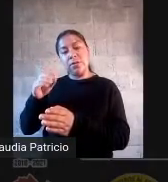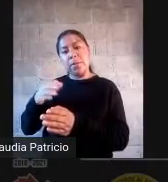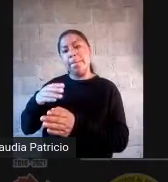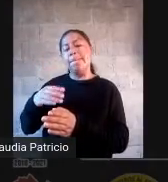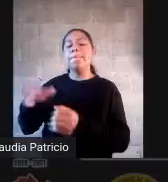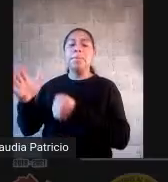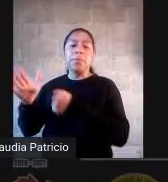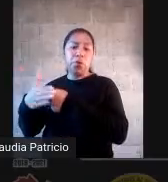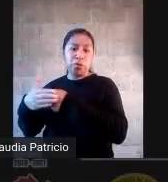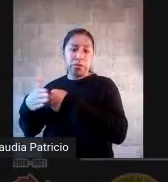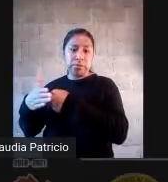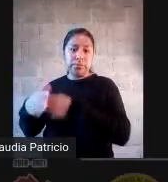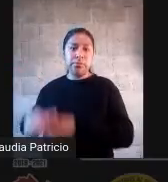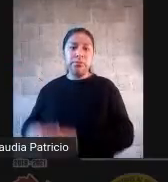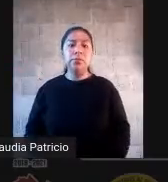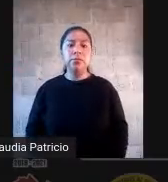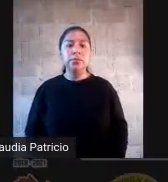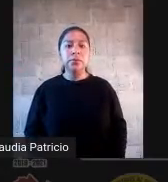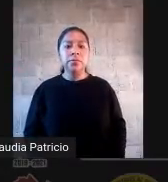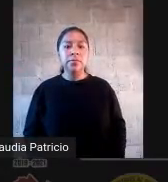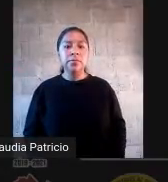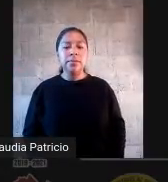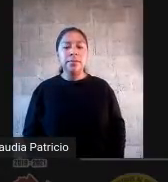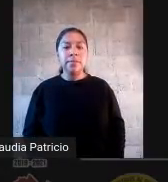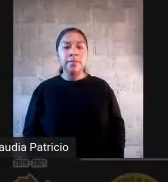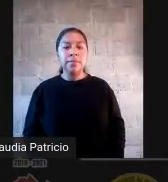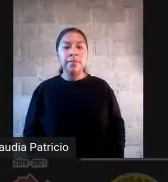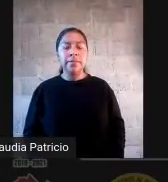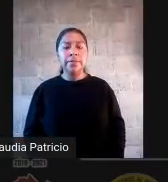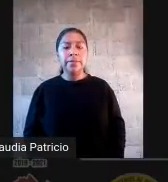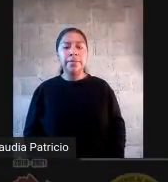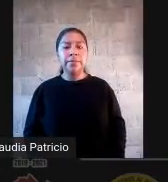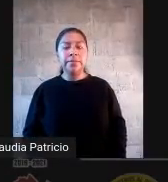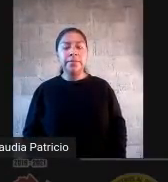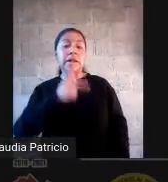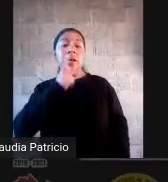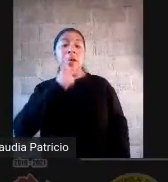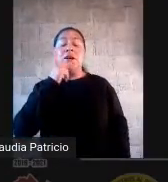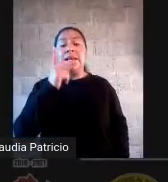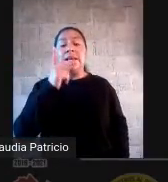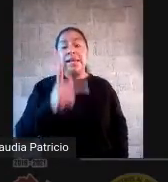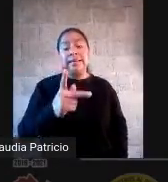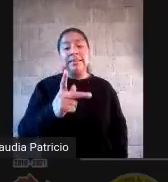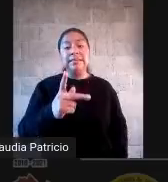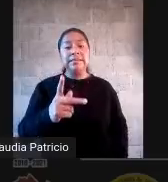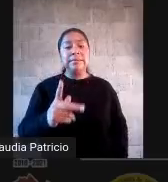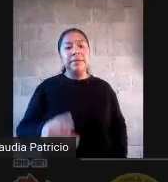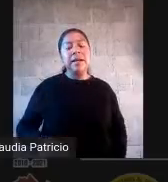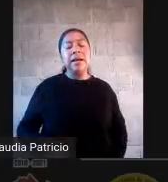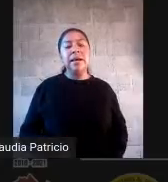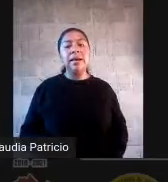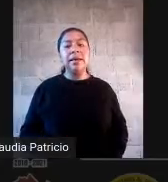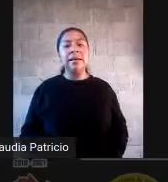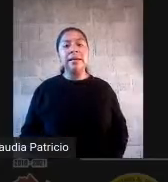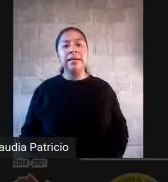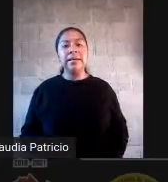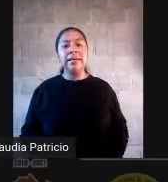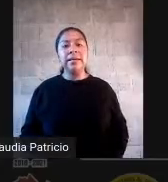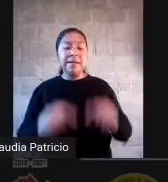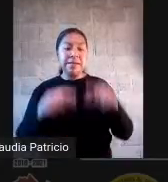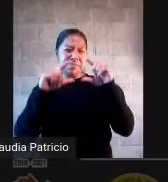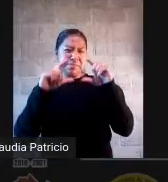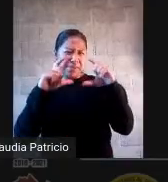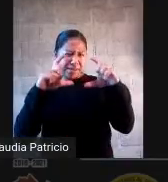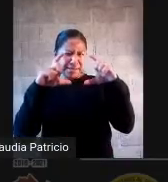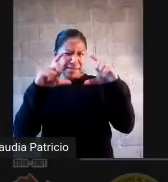detectar cuál es el término más ocurrido o de mayor incidencia. ¿Sí?